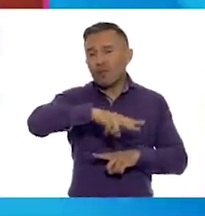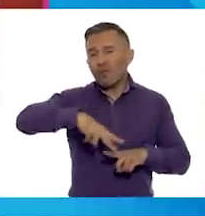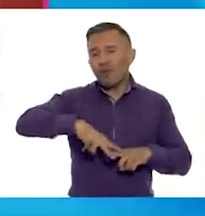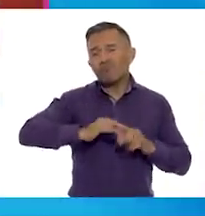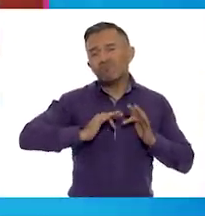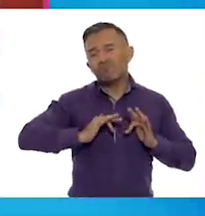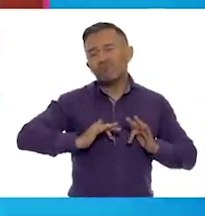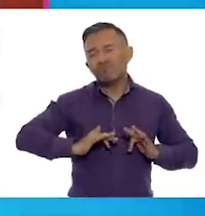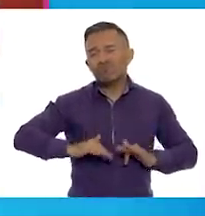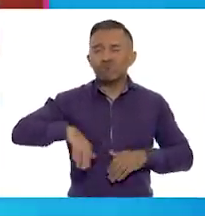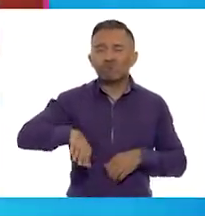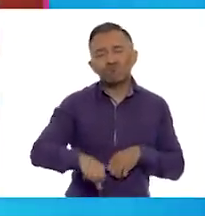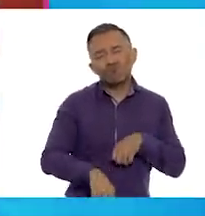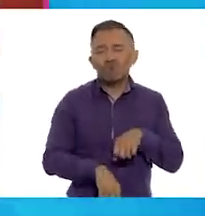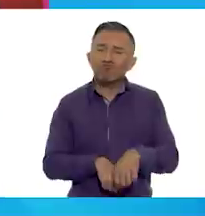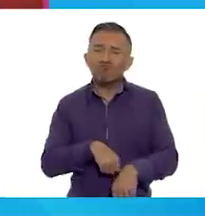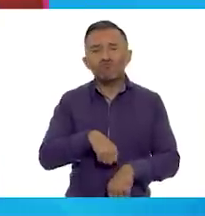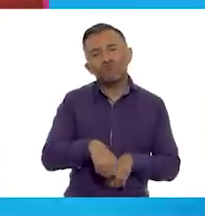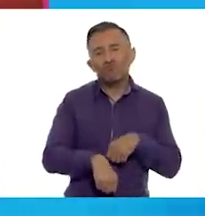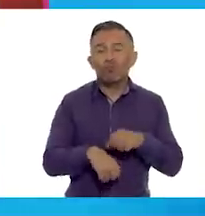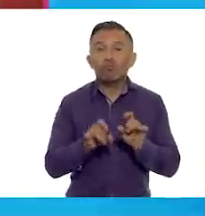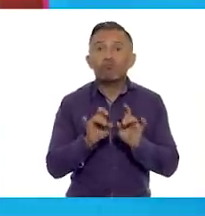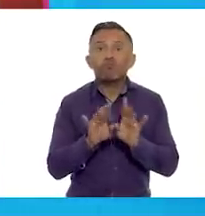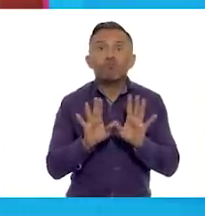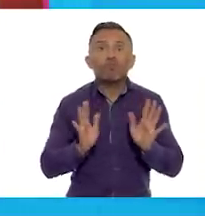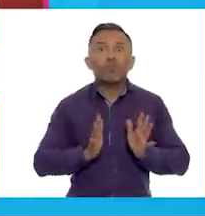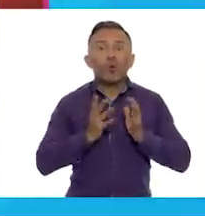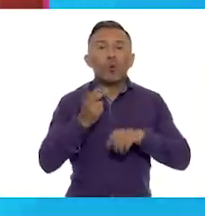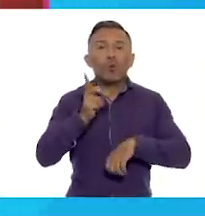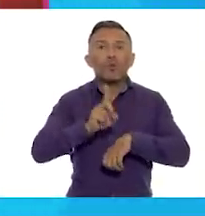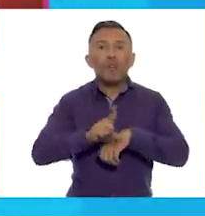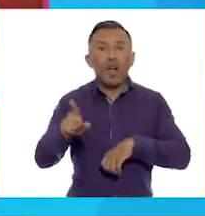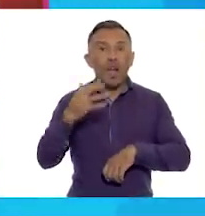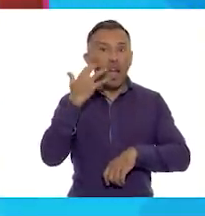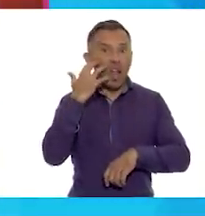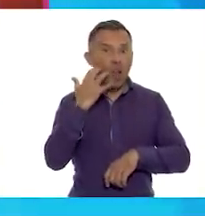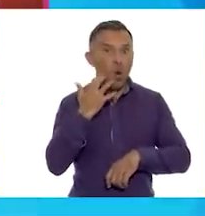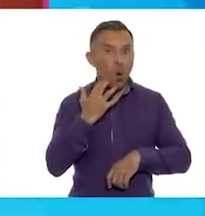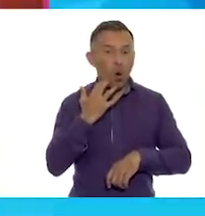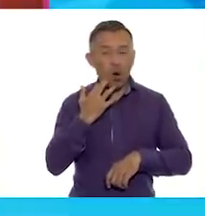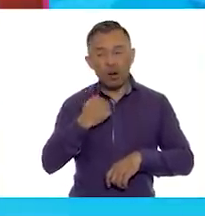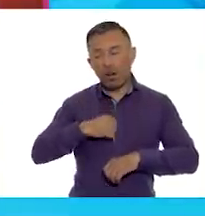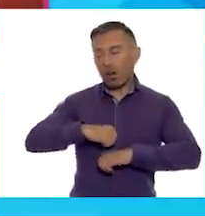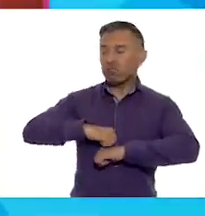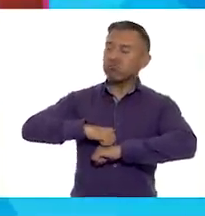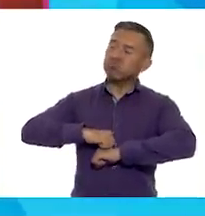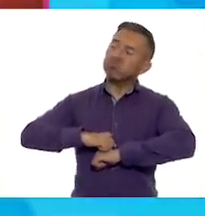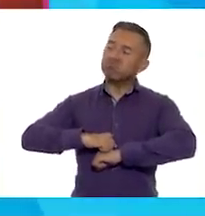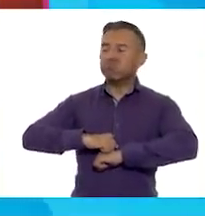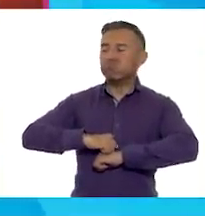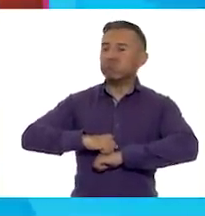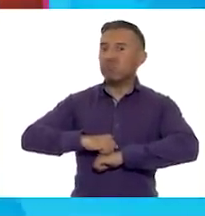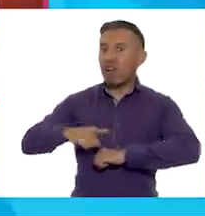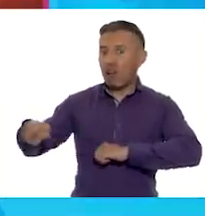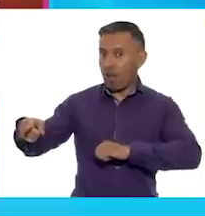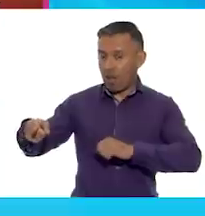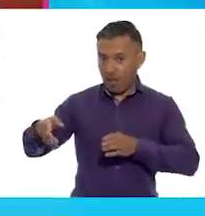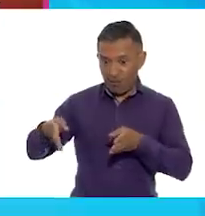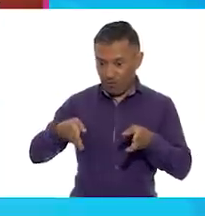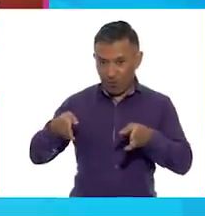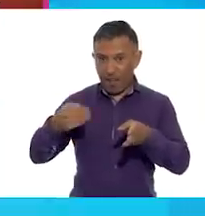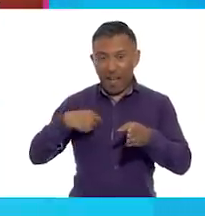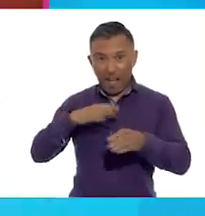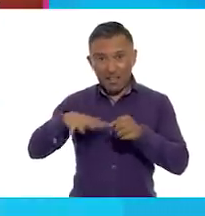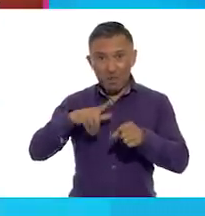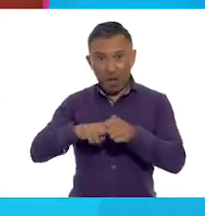Pero, un día, el león cerró el paso a la senda que llevaba a todos los animales y, pues,